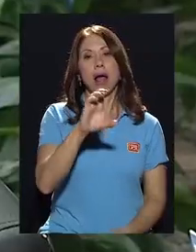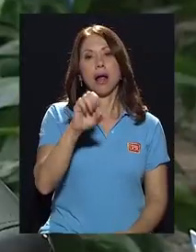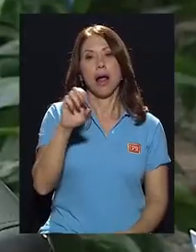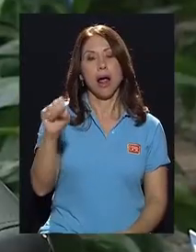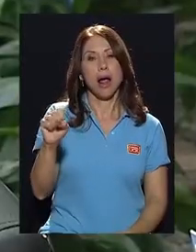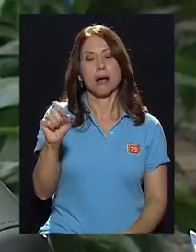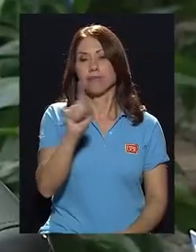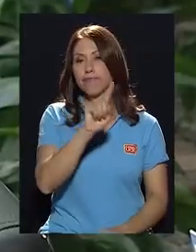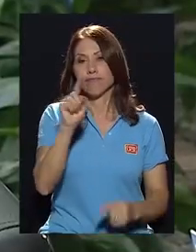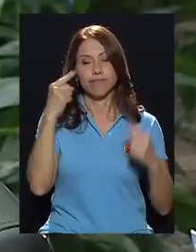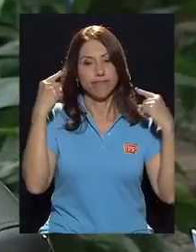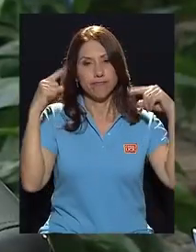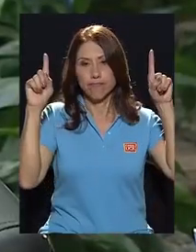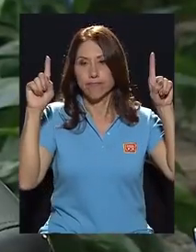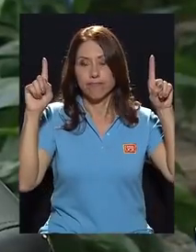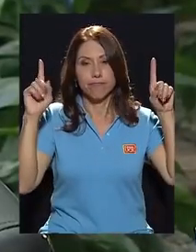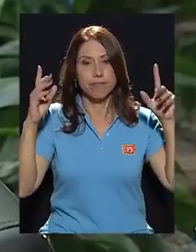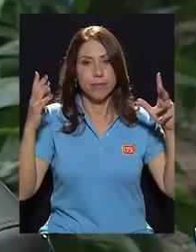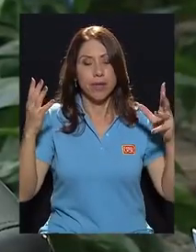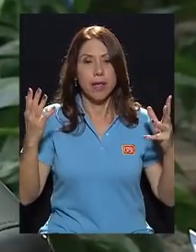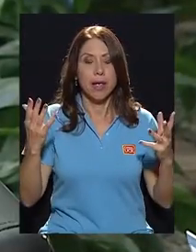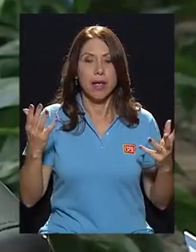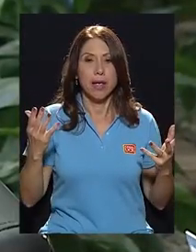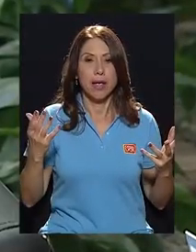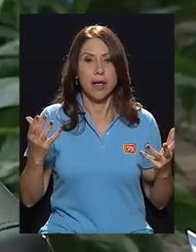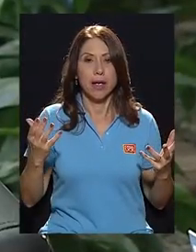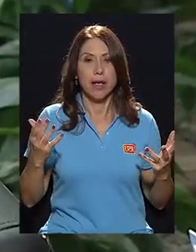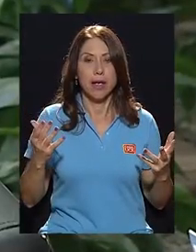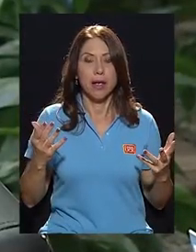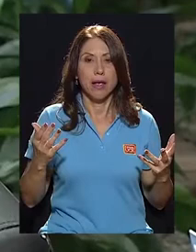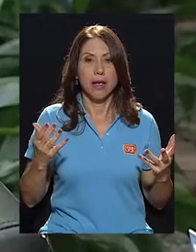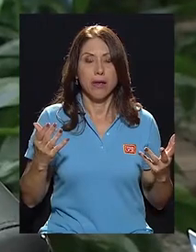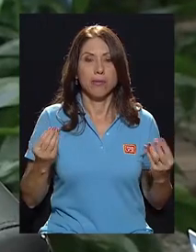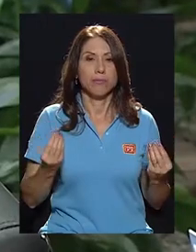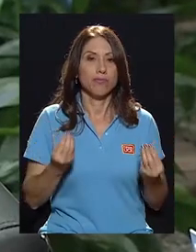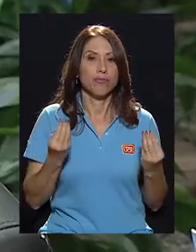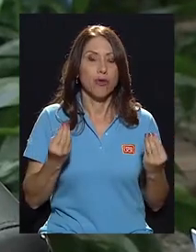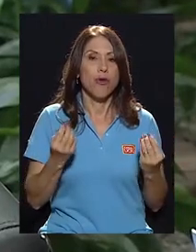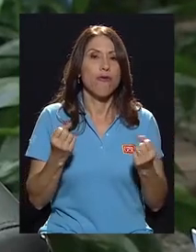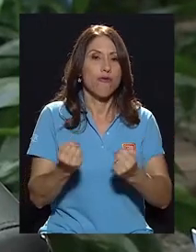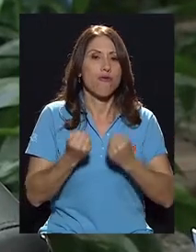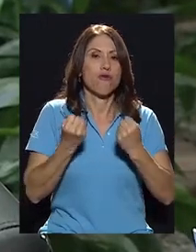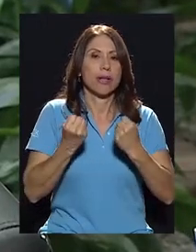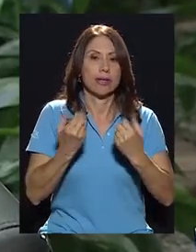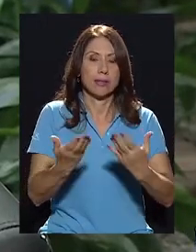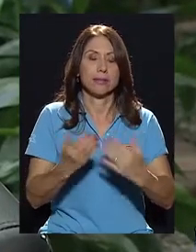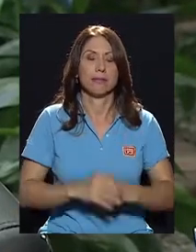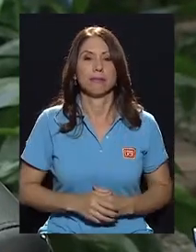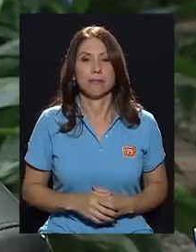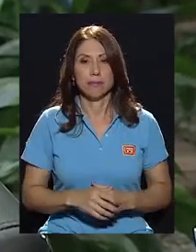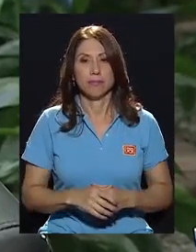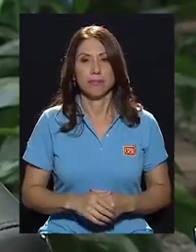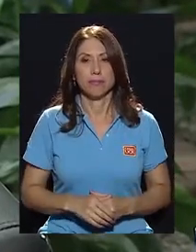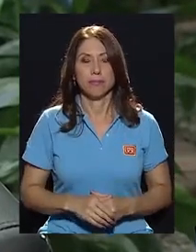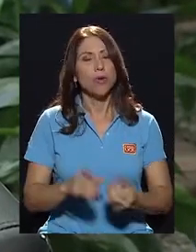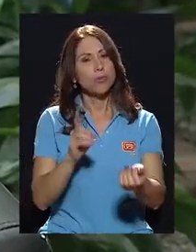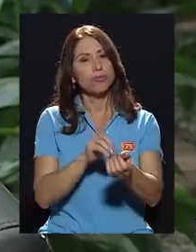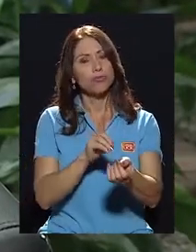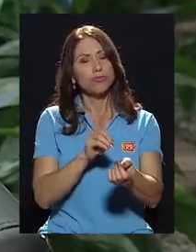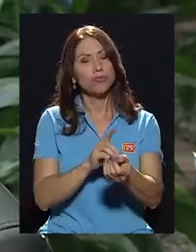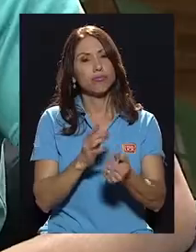la caja no va a lograr, digamos, fortalecerse.